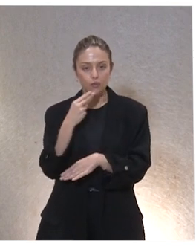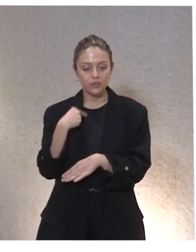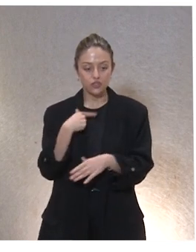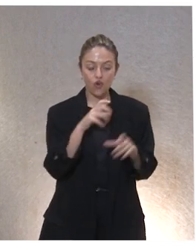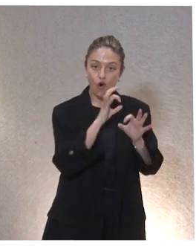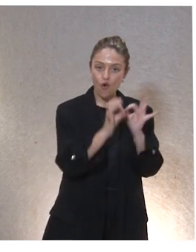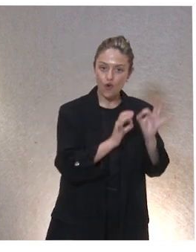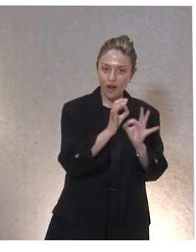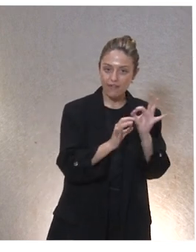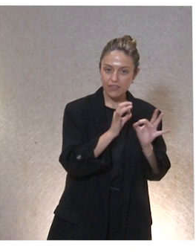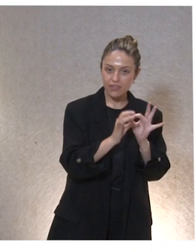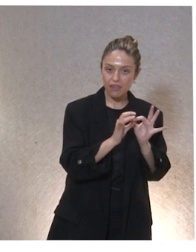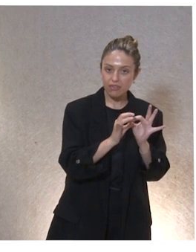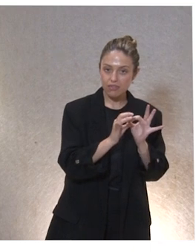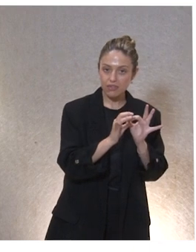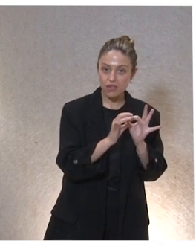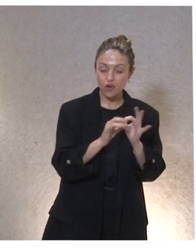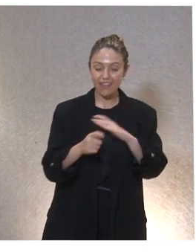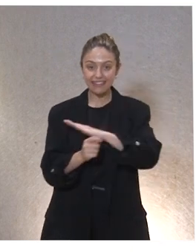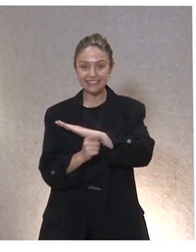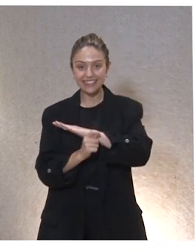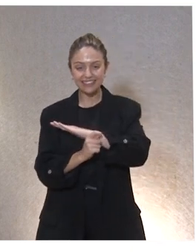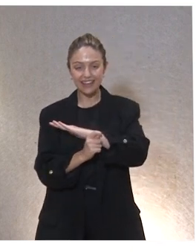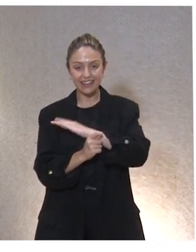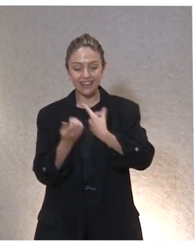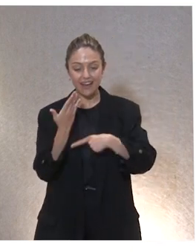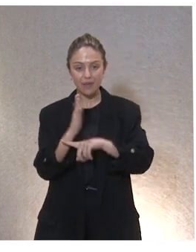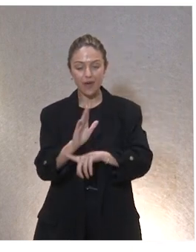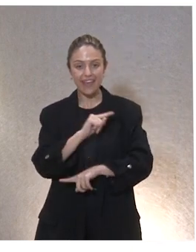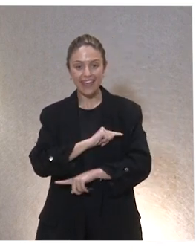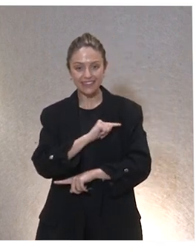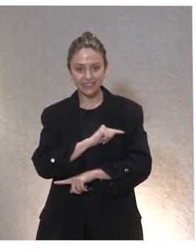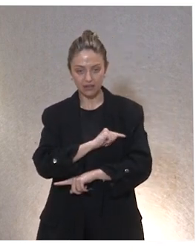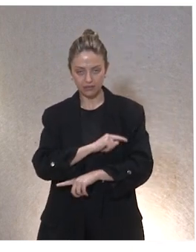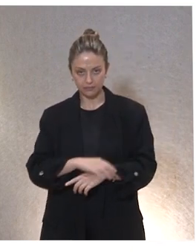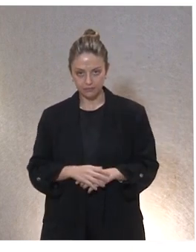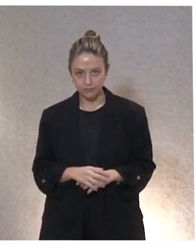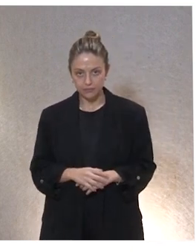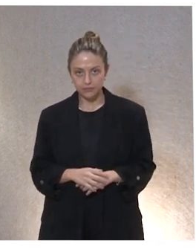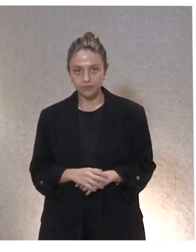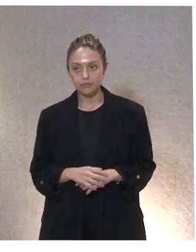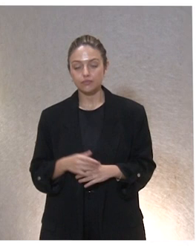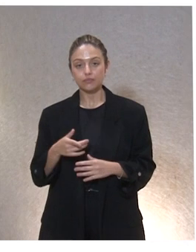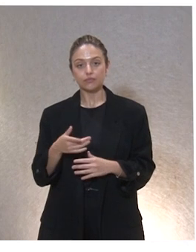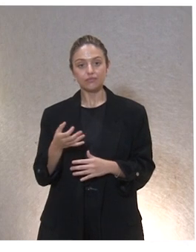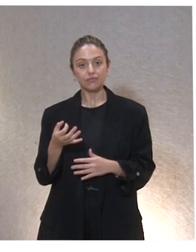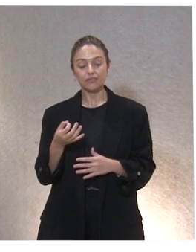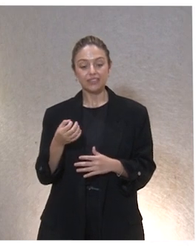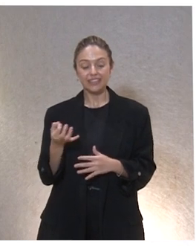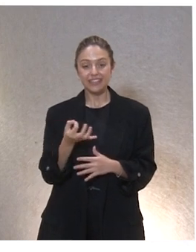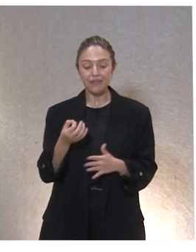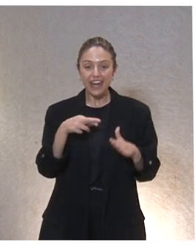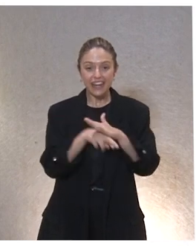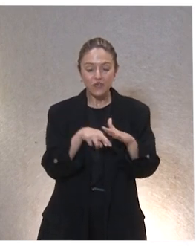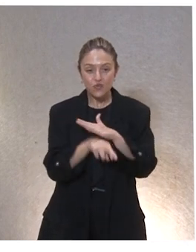organización, de una apuesta estratégica por la ética y por el GREE. El GREE debe contar con este apoyo y con los recursos